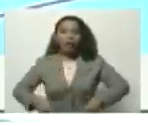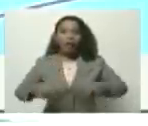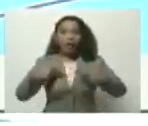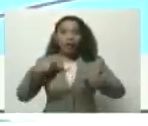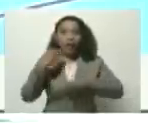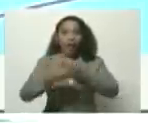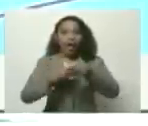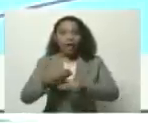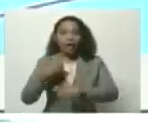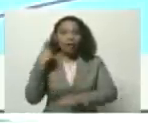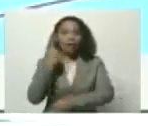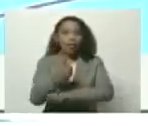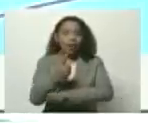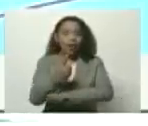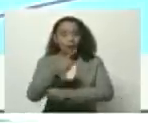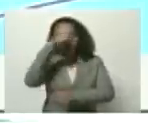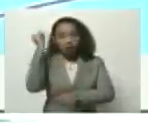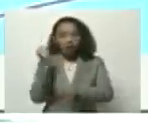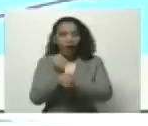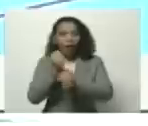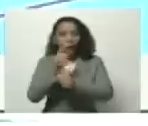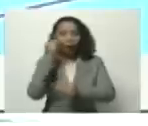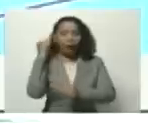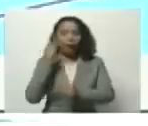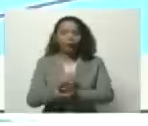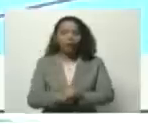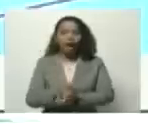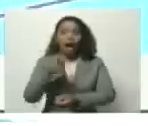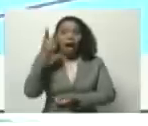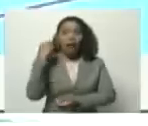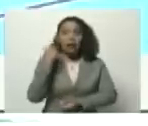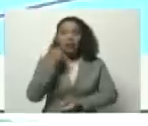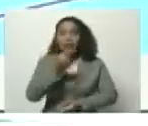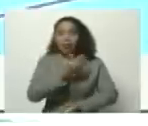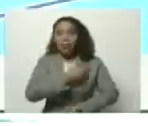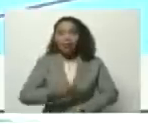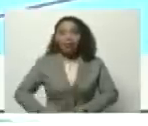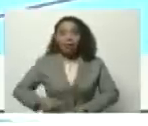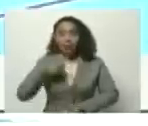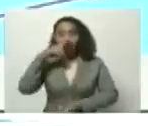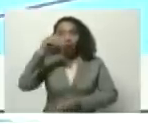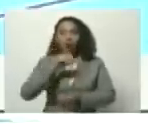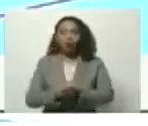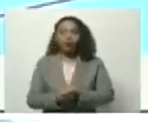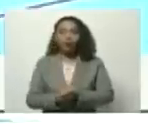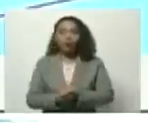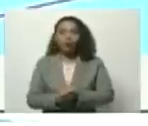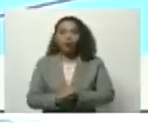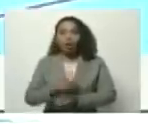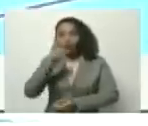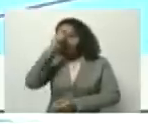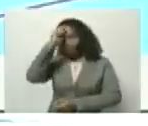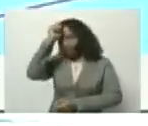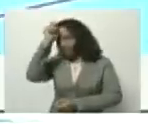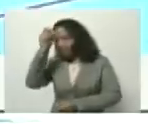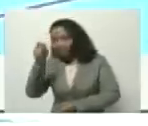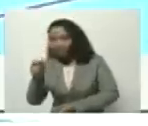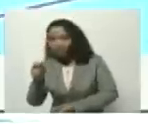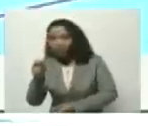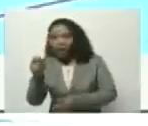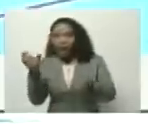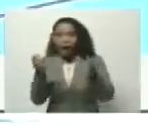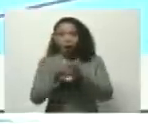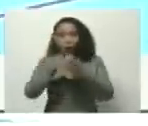tener un trabajador y una trabajadora. Y ayer decía el presidente Nicolás Maduro, daba un reconocimiento a la